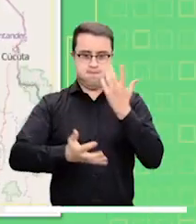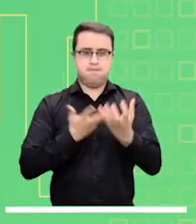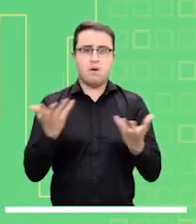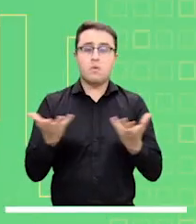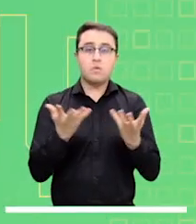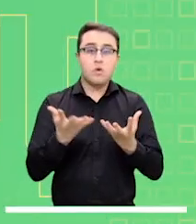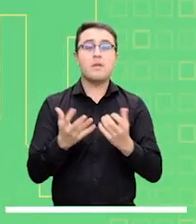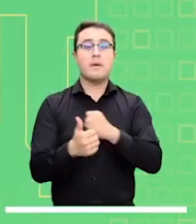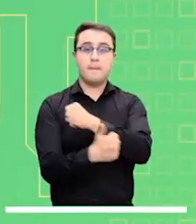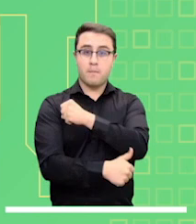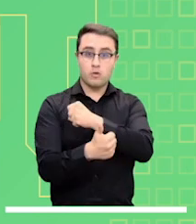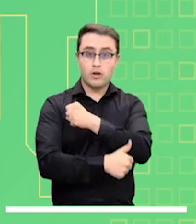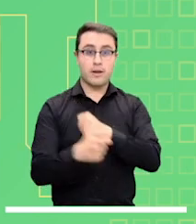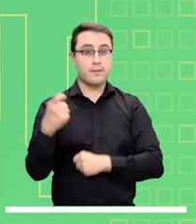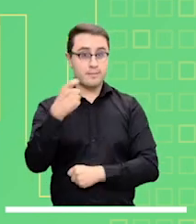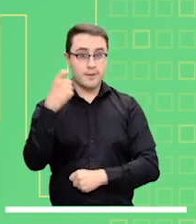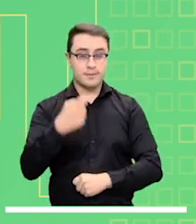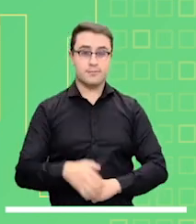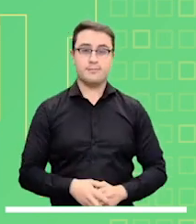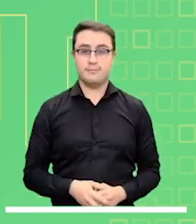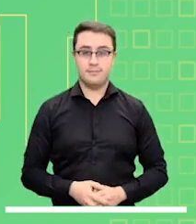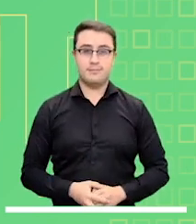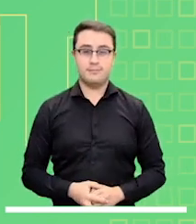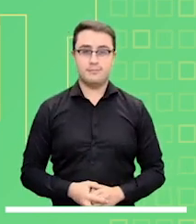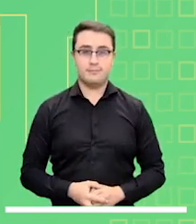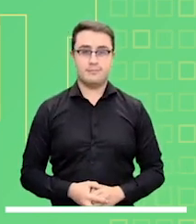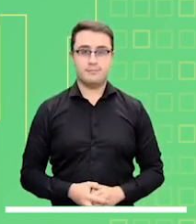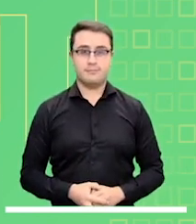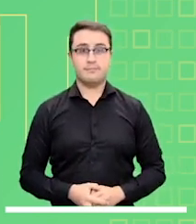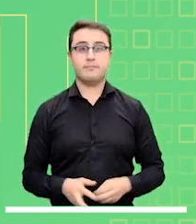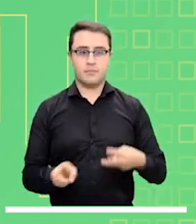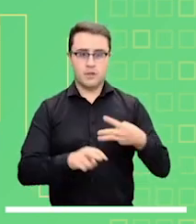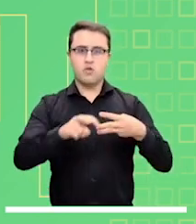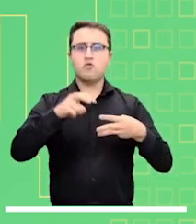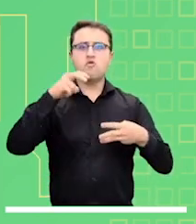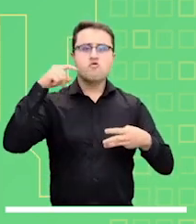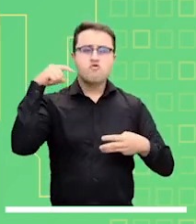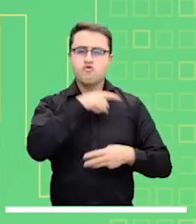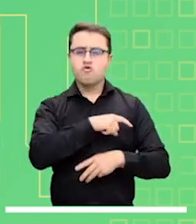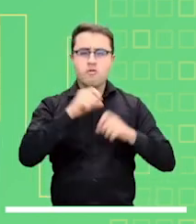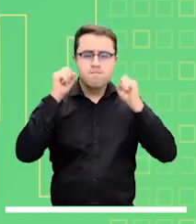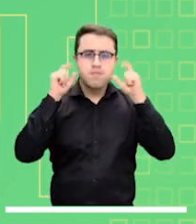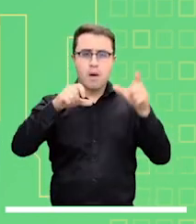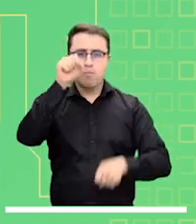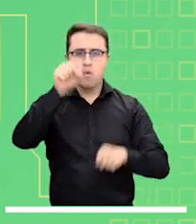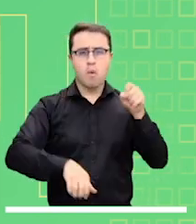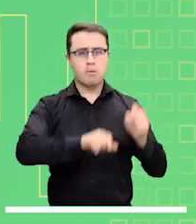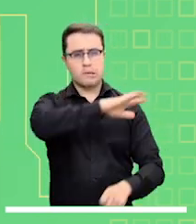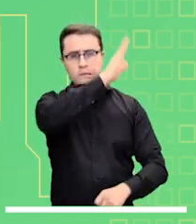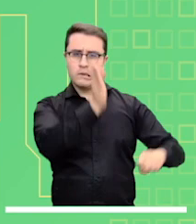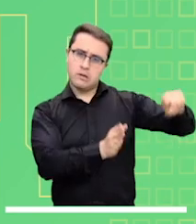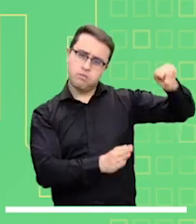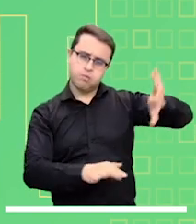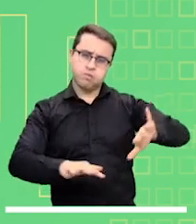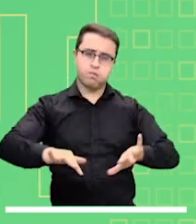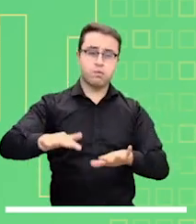naranja por probabilidad de ocurrencia de incendios de la cobertura vegetal en zonas de los departamentos de Boyacá y Meta.